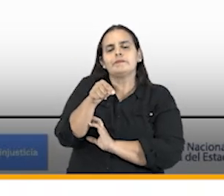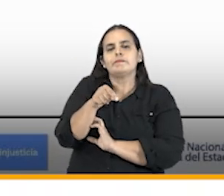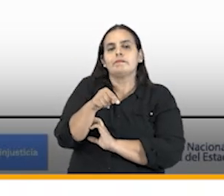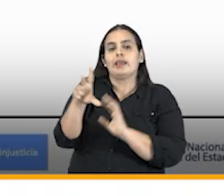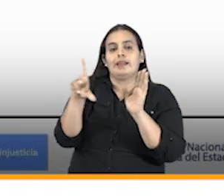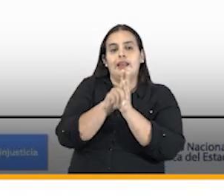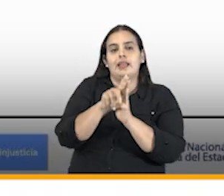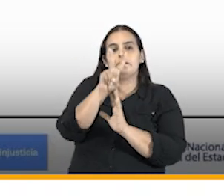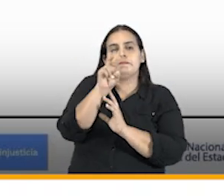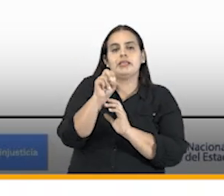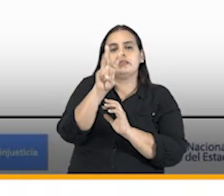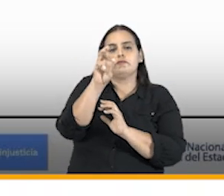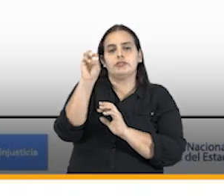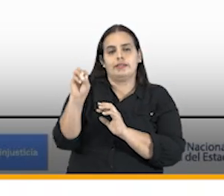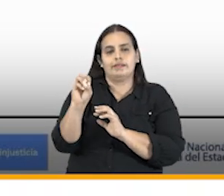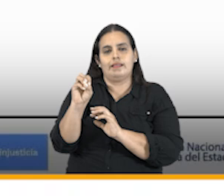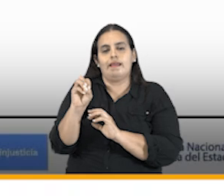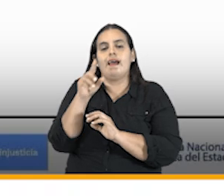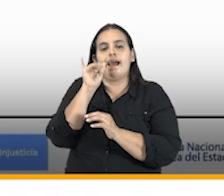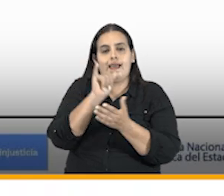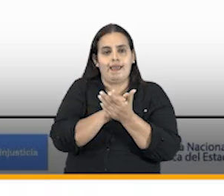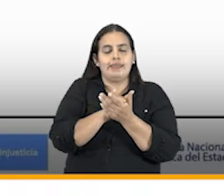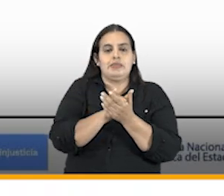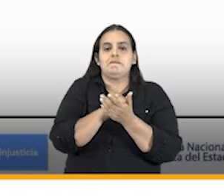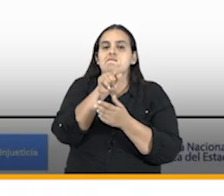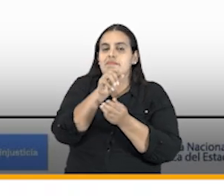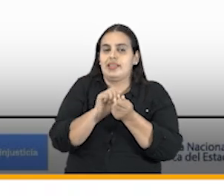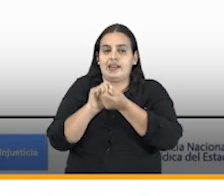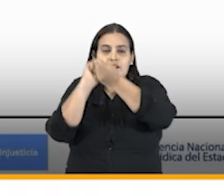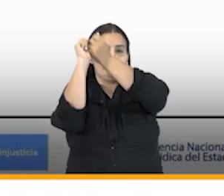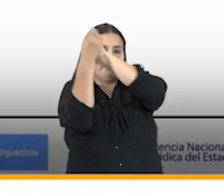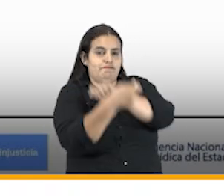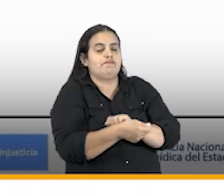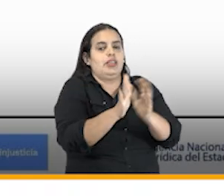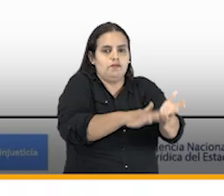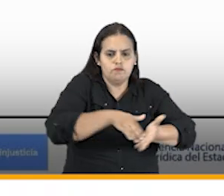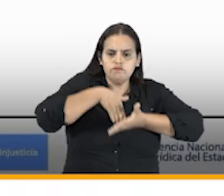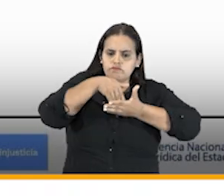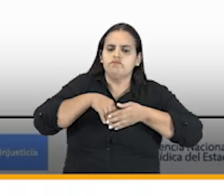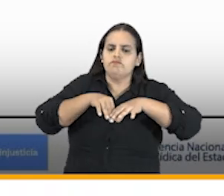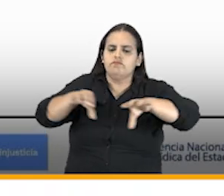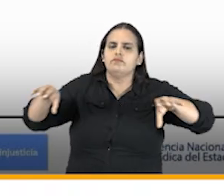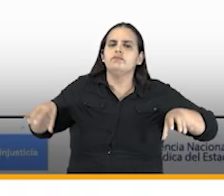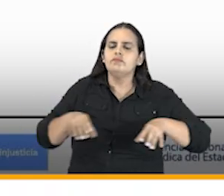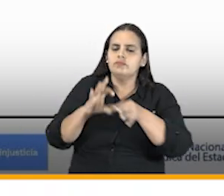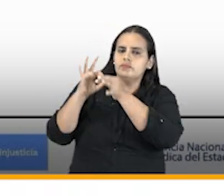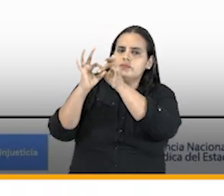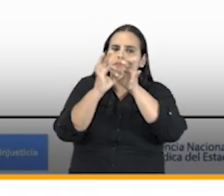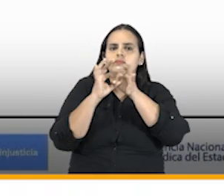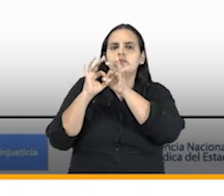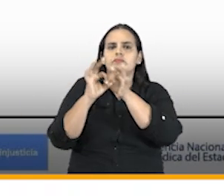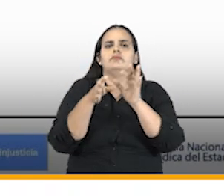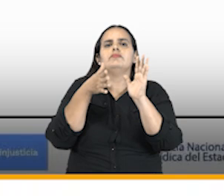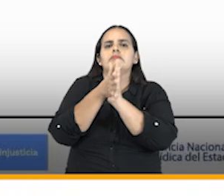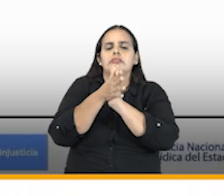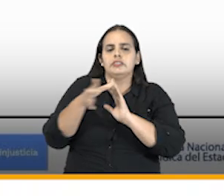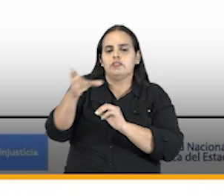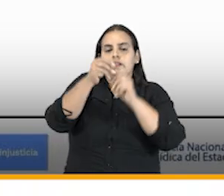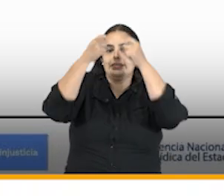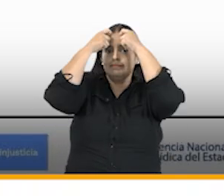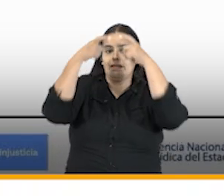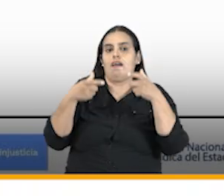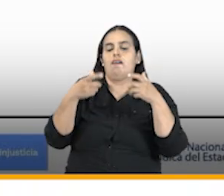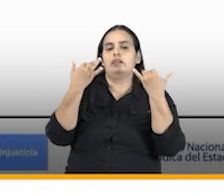ley 2080 del 2021 la reforma al CEPACA pues se fortaleció esa labor unificadora de la jurisprudencia del Consejo de Estado